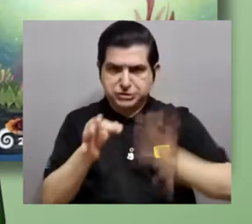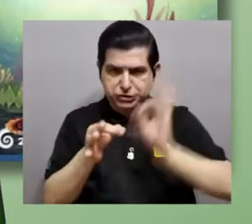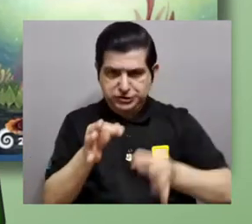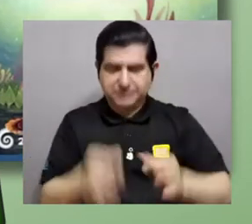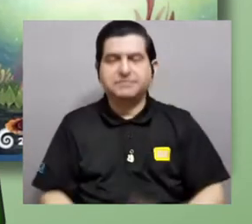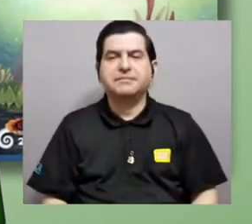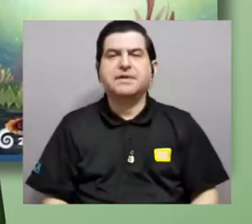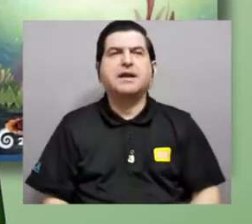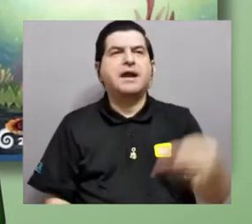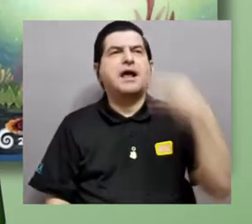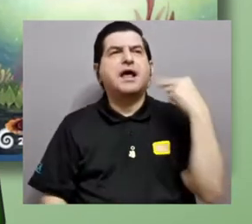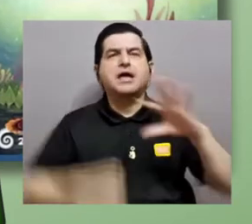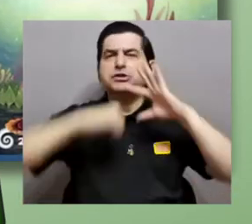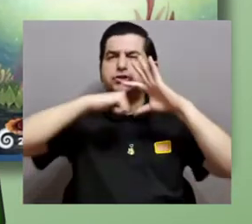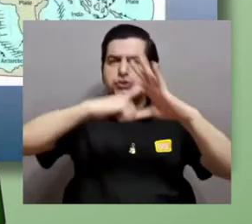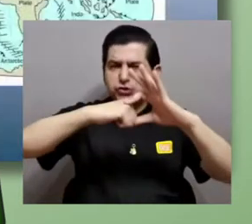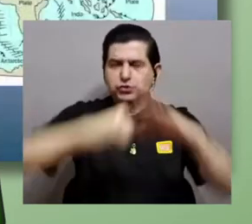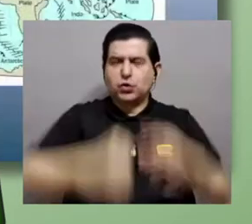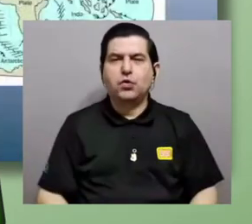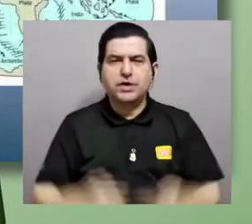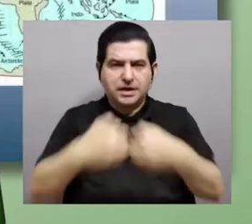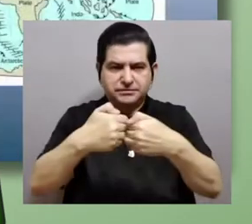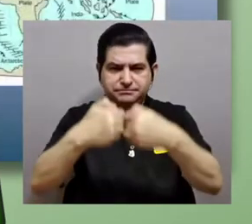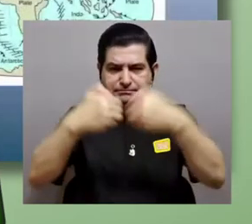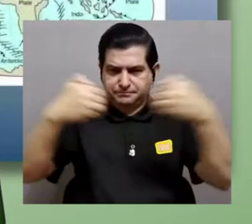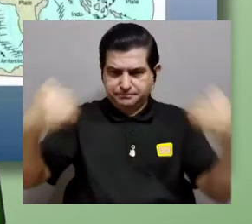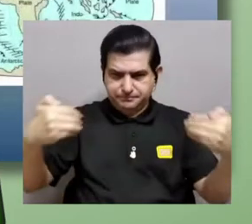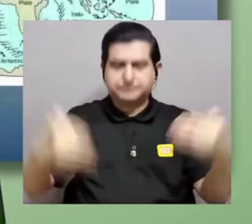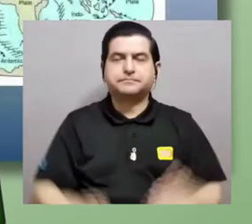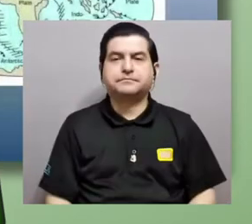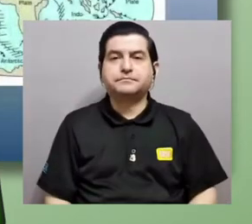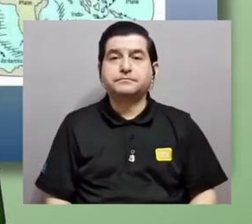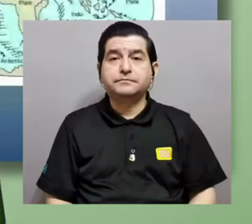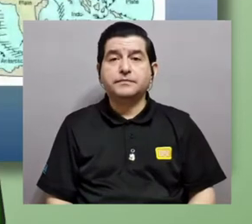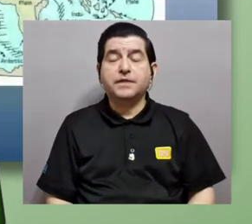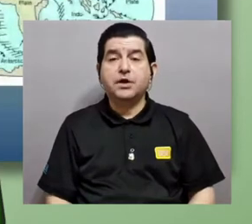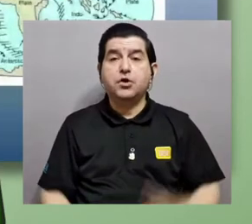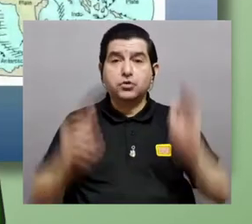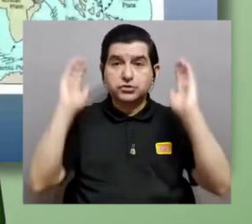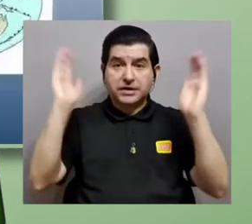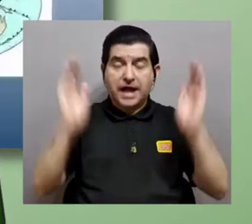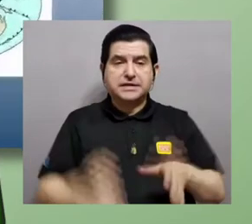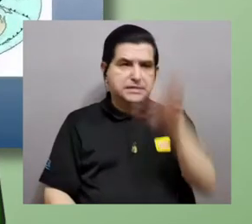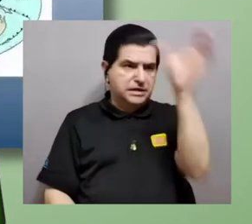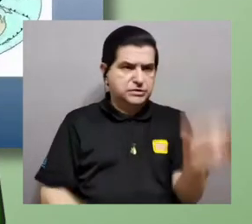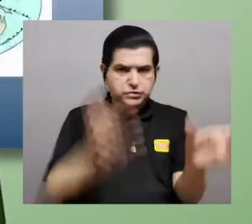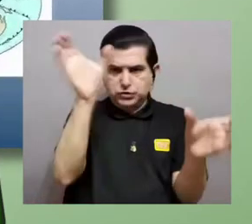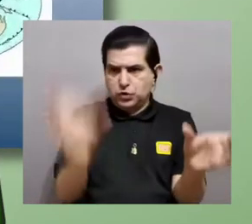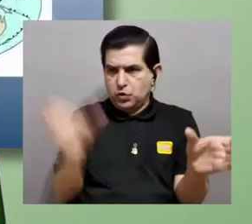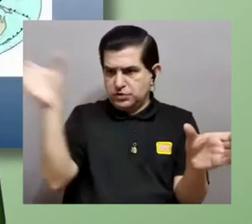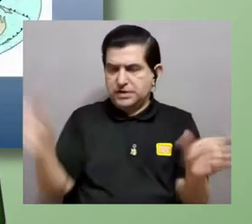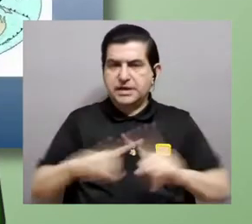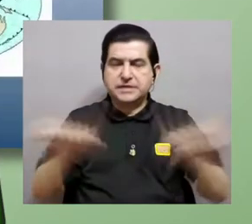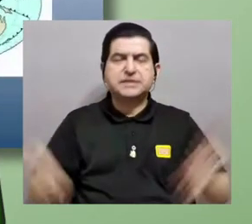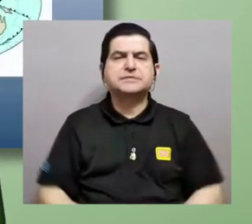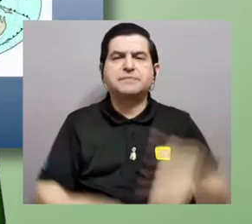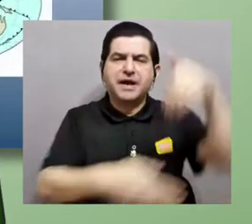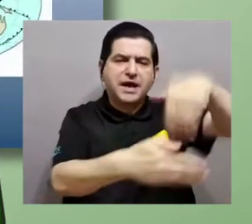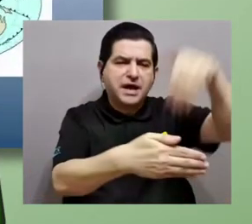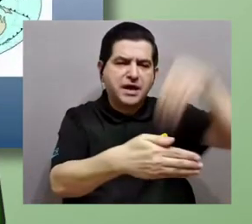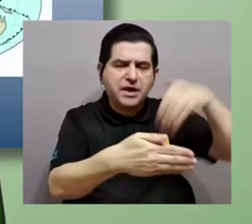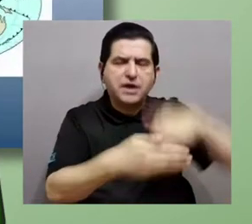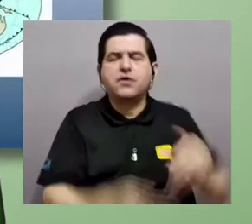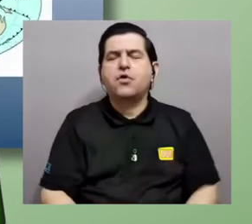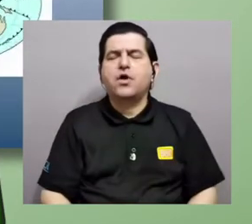Tenemos que decir que en la historia de la Tierra se han formado y separado los supercontinentes varias veces, pero el registro geológico solo los